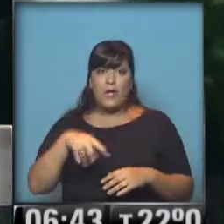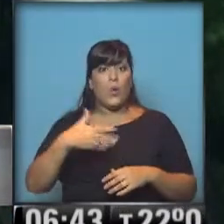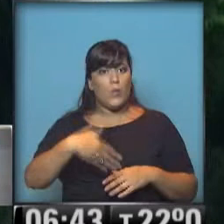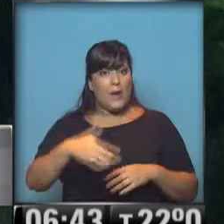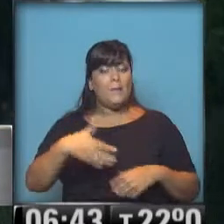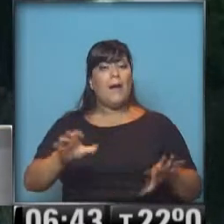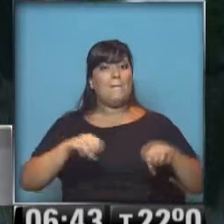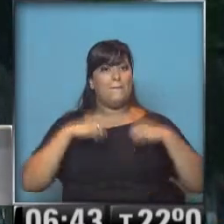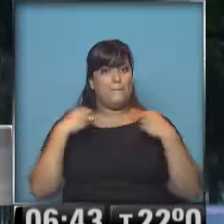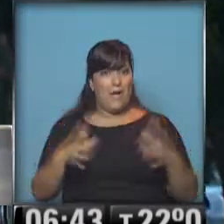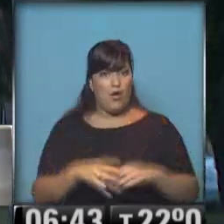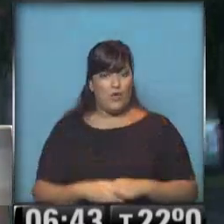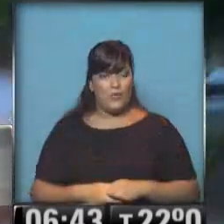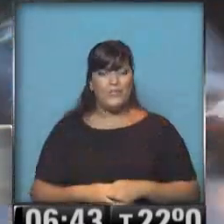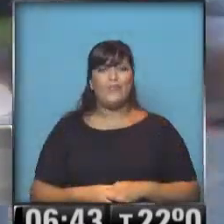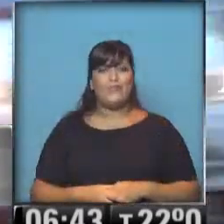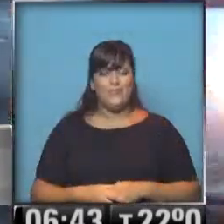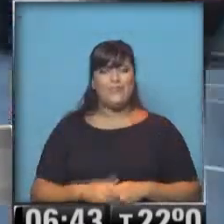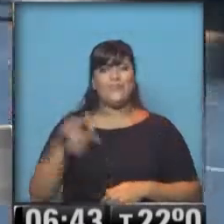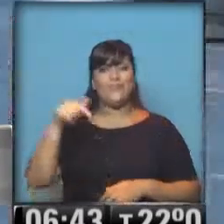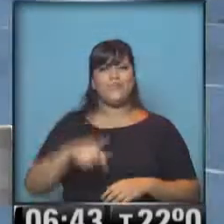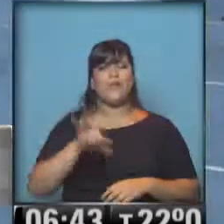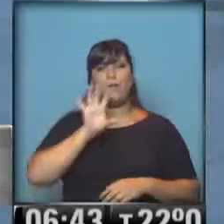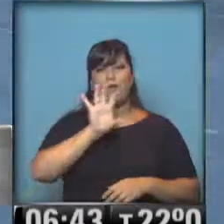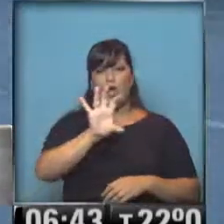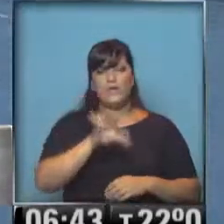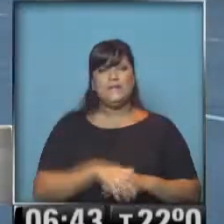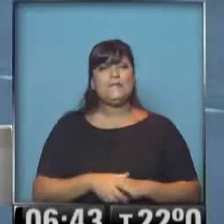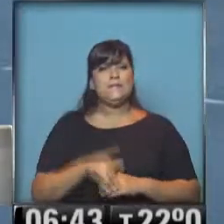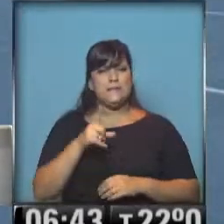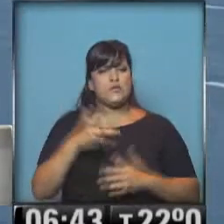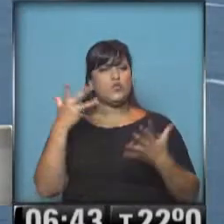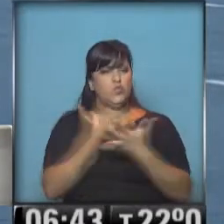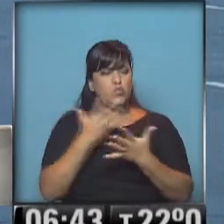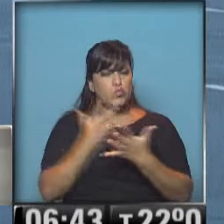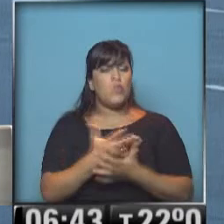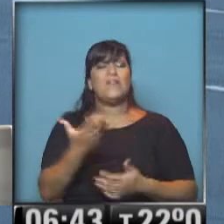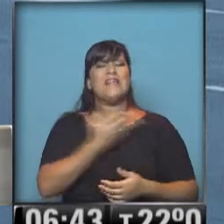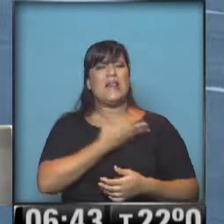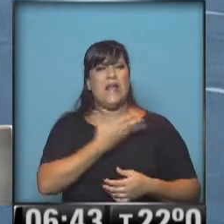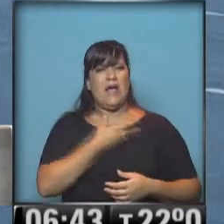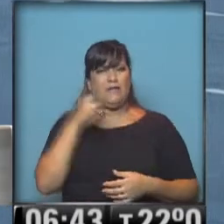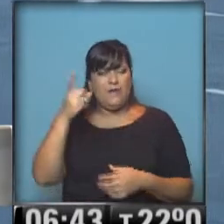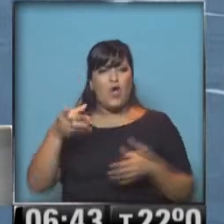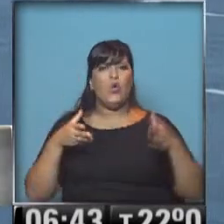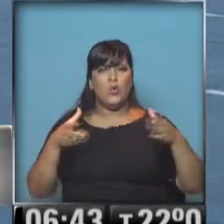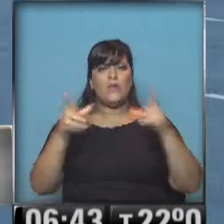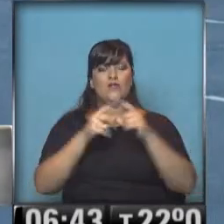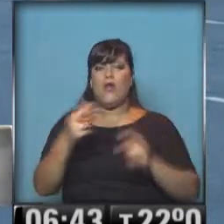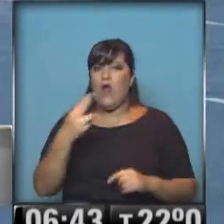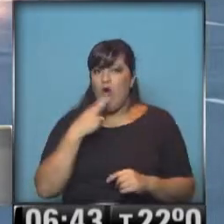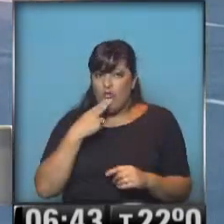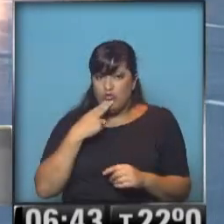el panorama. Comenzamos en una de las provincias que sufre las consecuencias, que es la provincia de Santa Fe, la ruta nacional 11